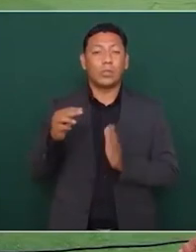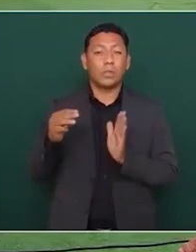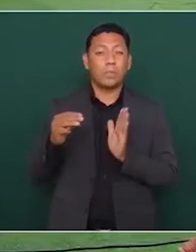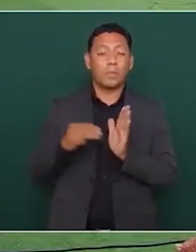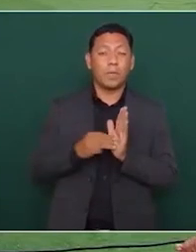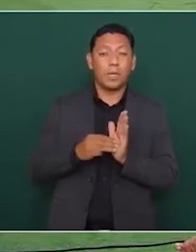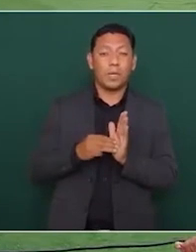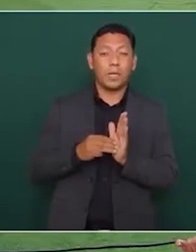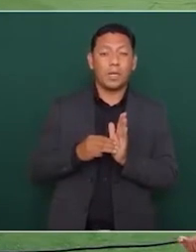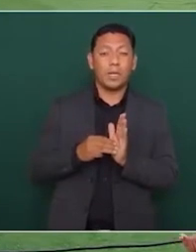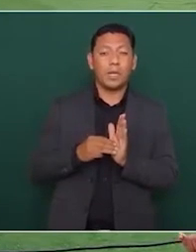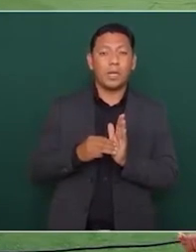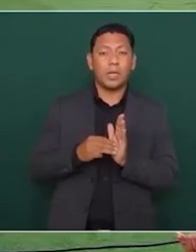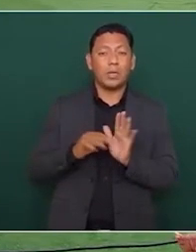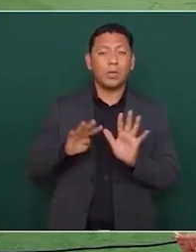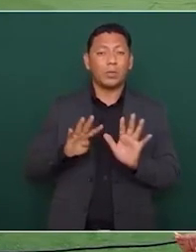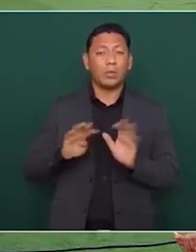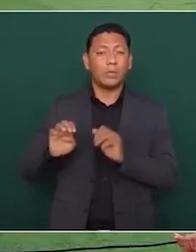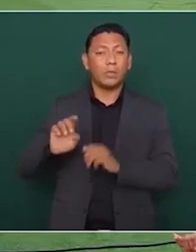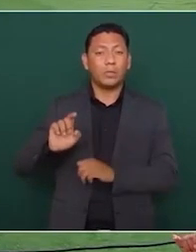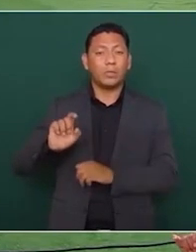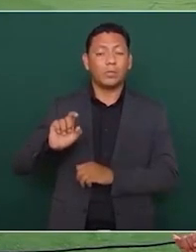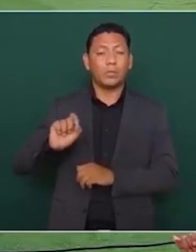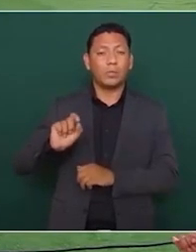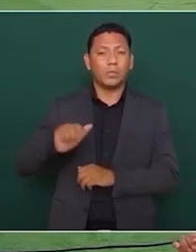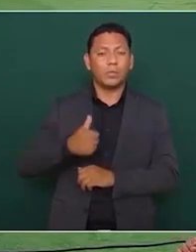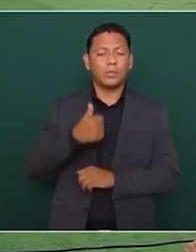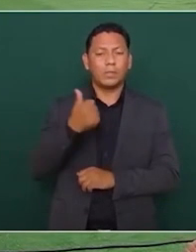12.926